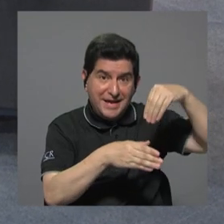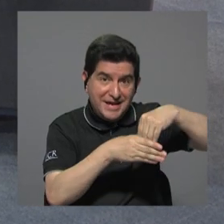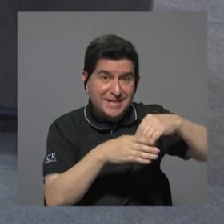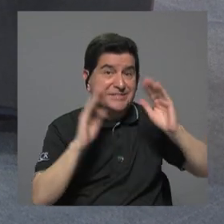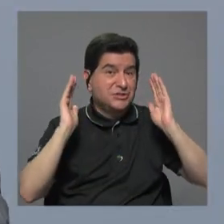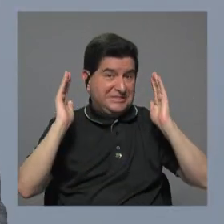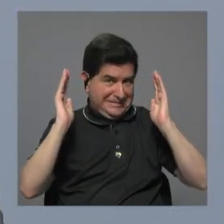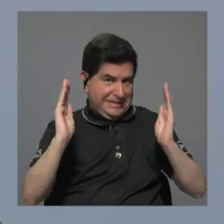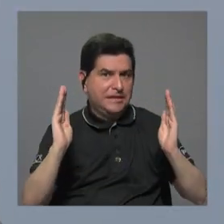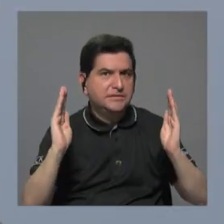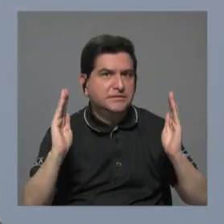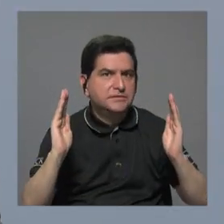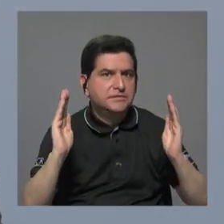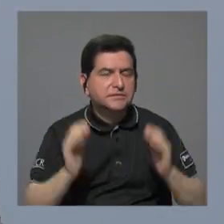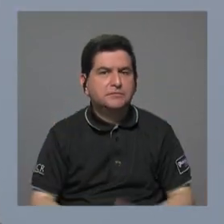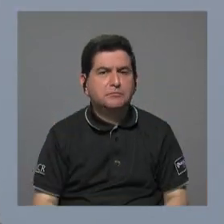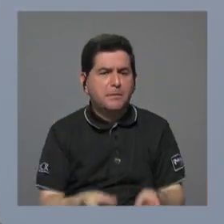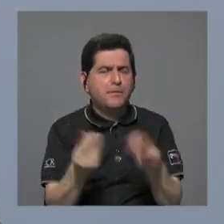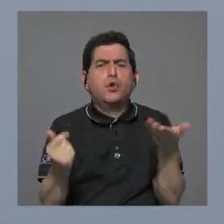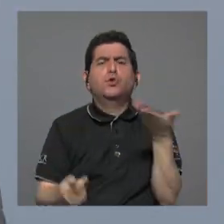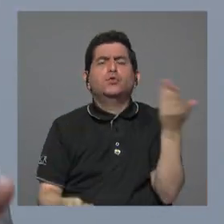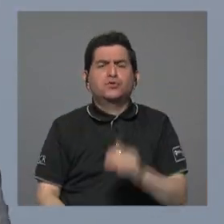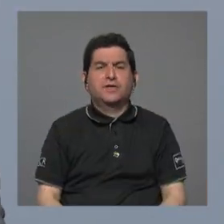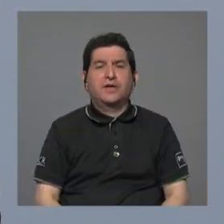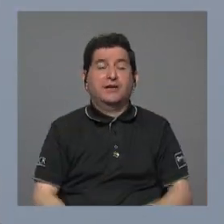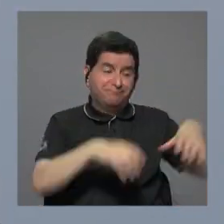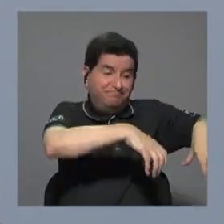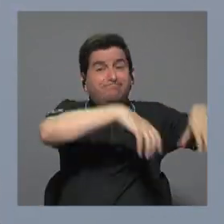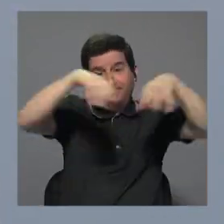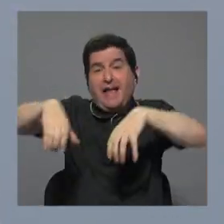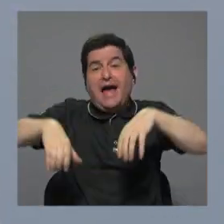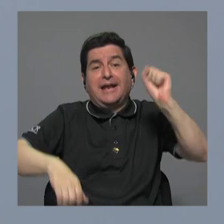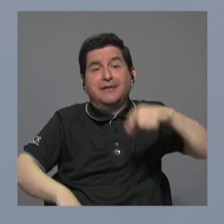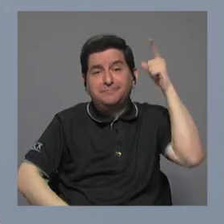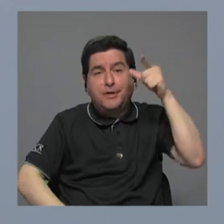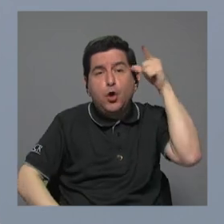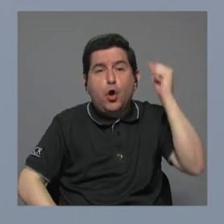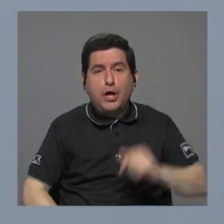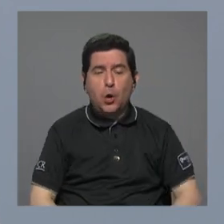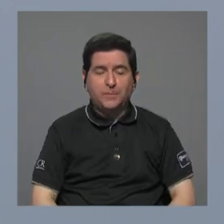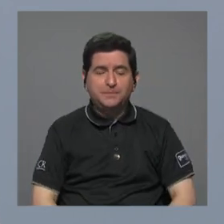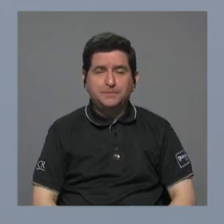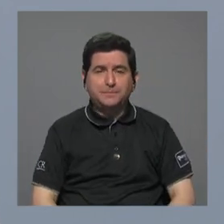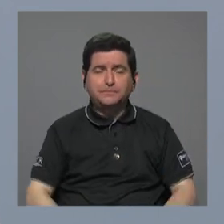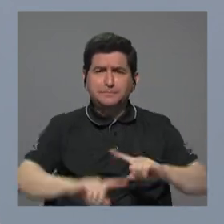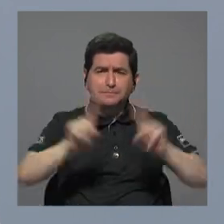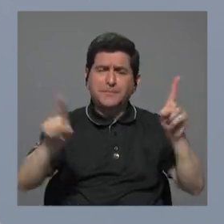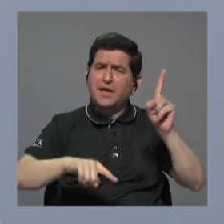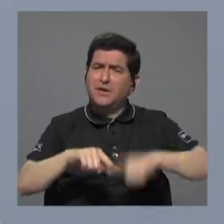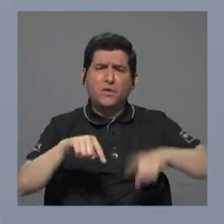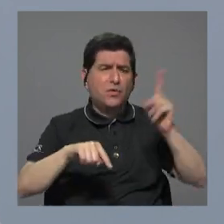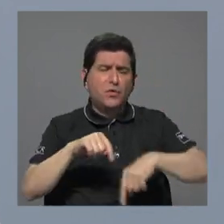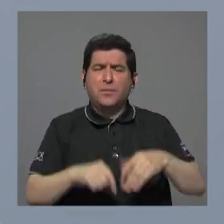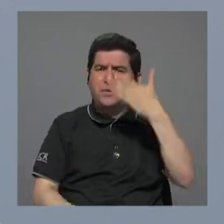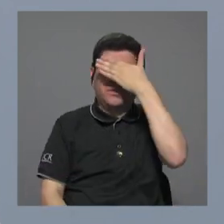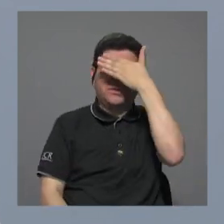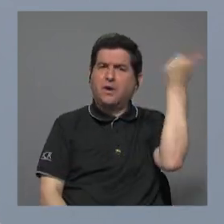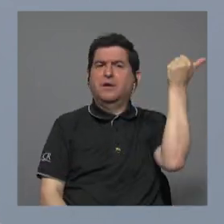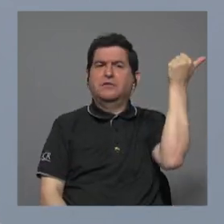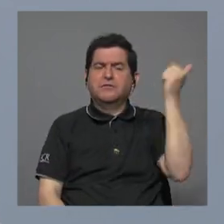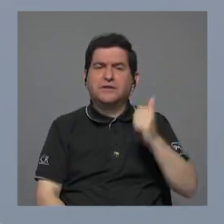ingresos lo generan la carga sin duda alguna pero no podemos omitir